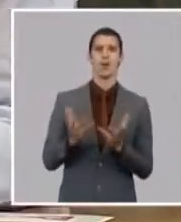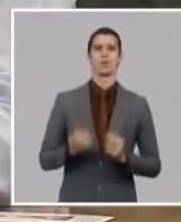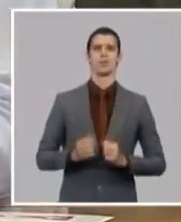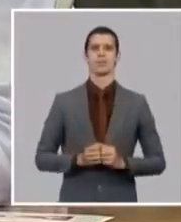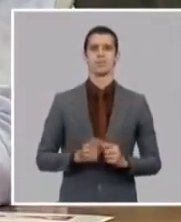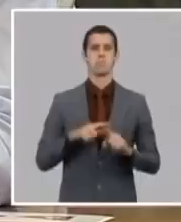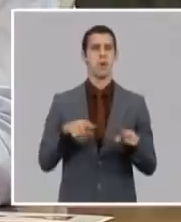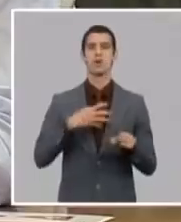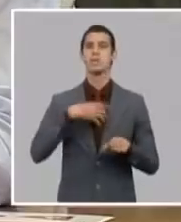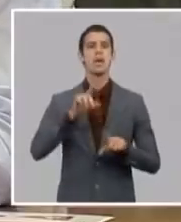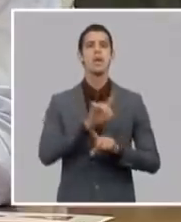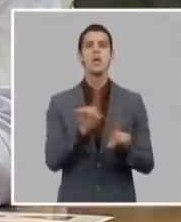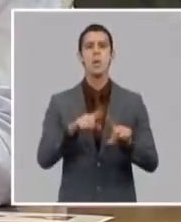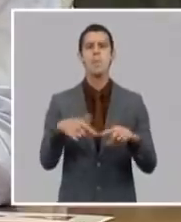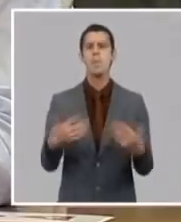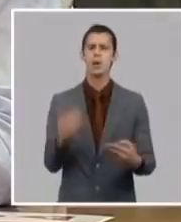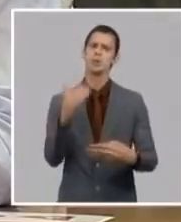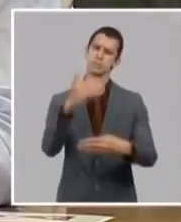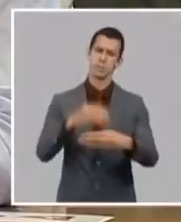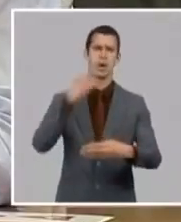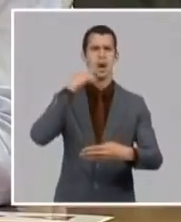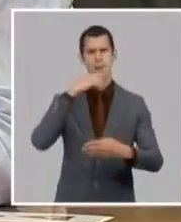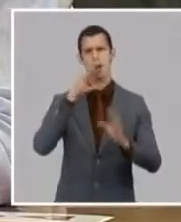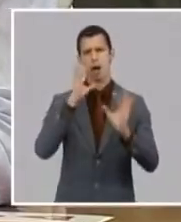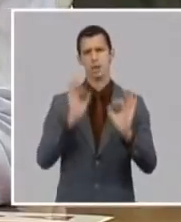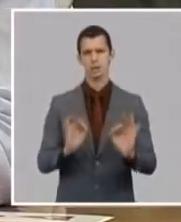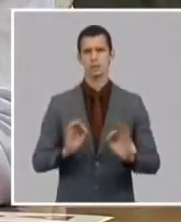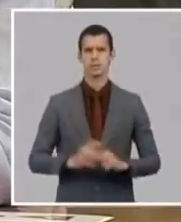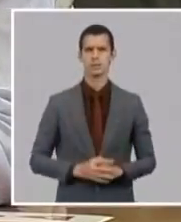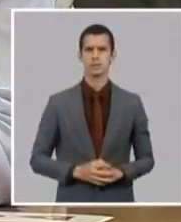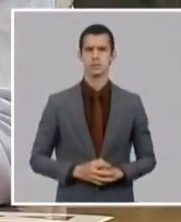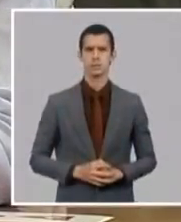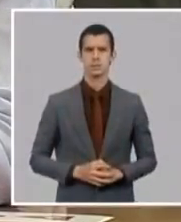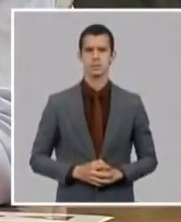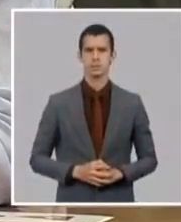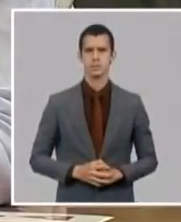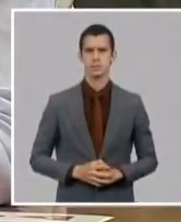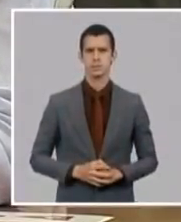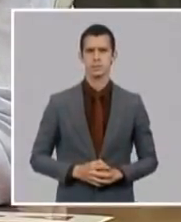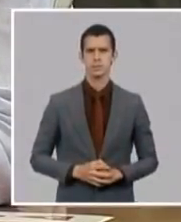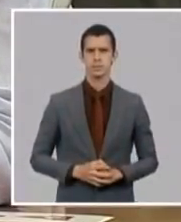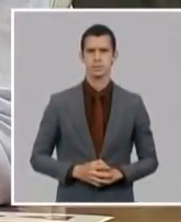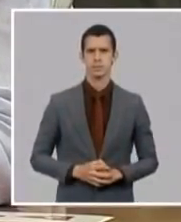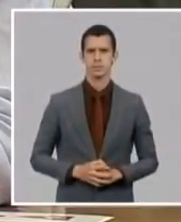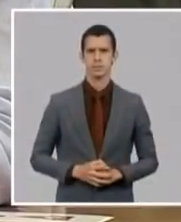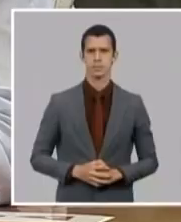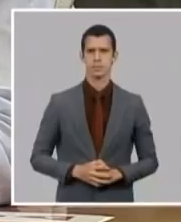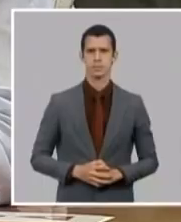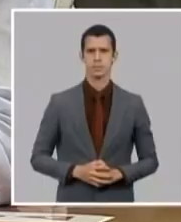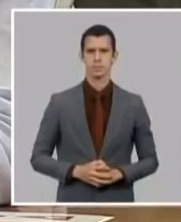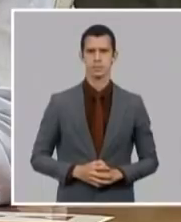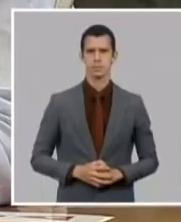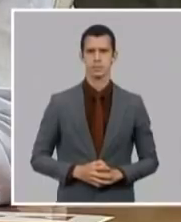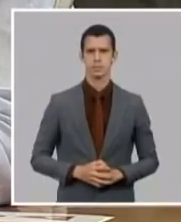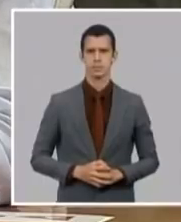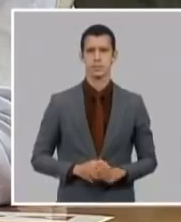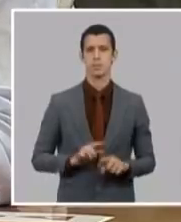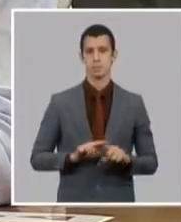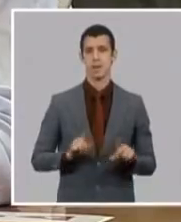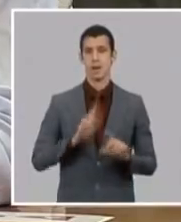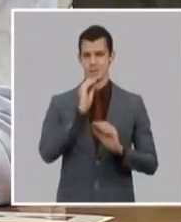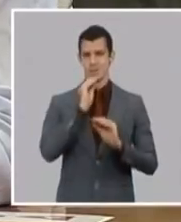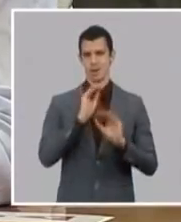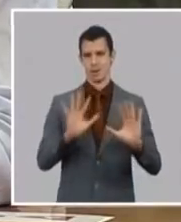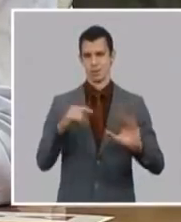las cosas que que ocurrieron y eso nos está diciendo entonces también que nosotros tenemos que potenciar